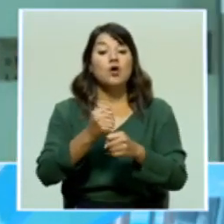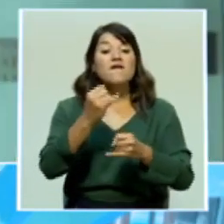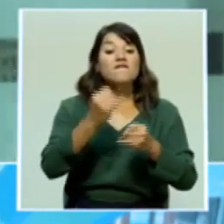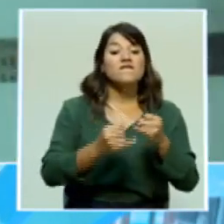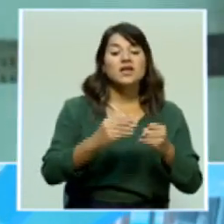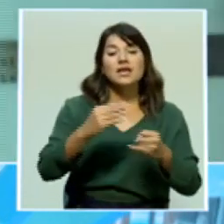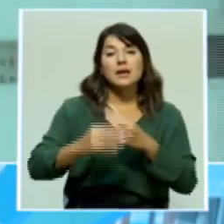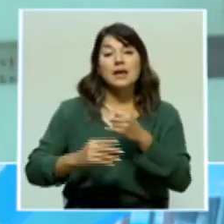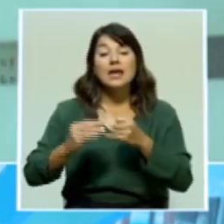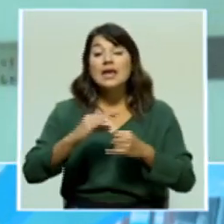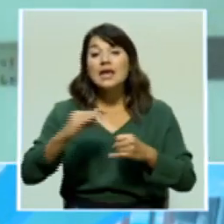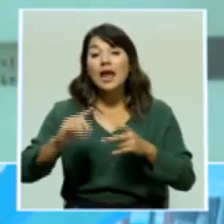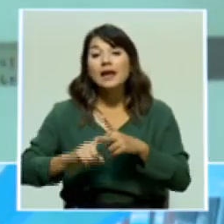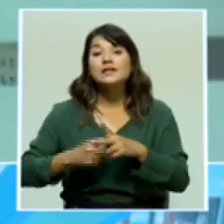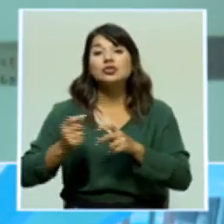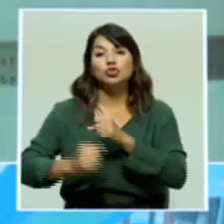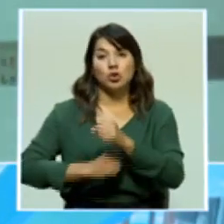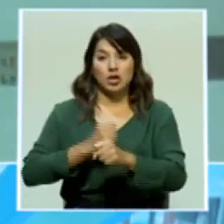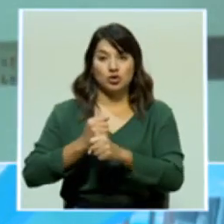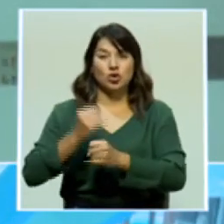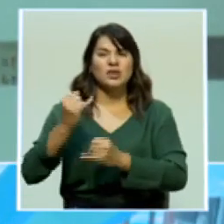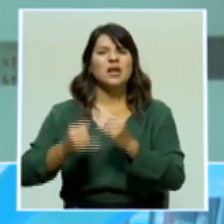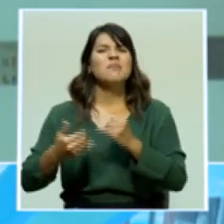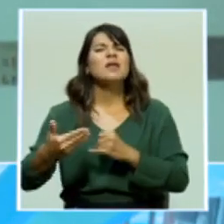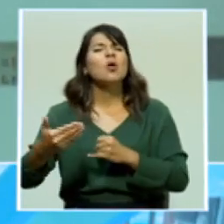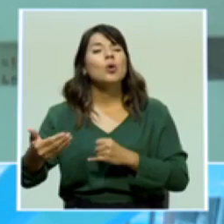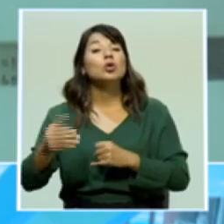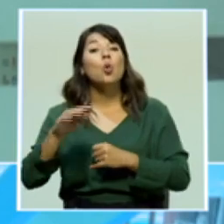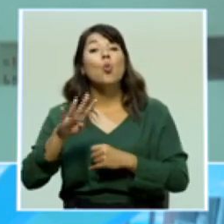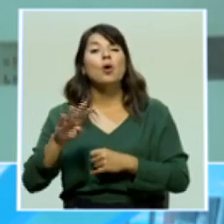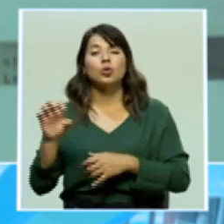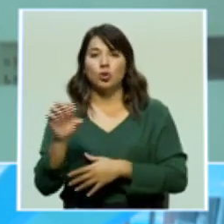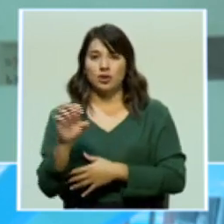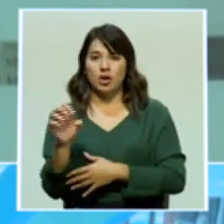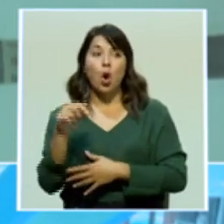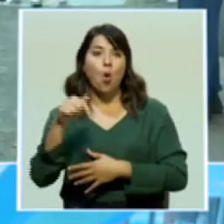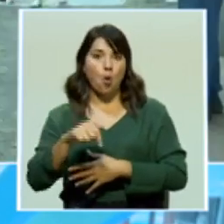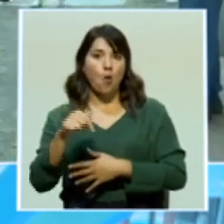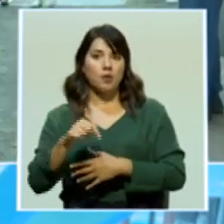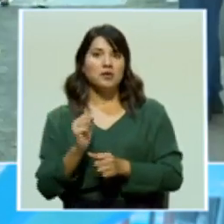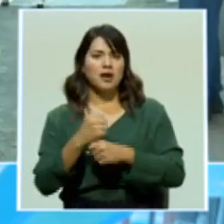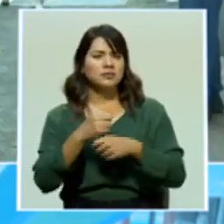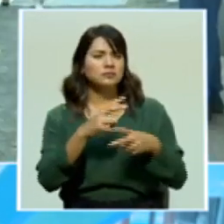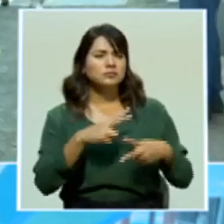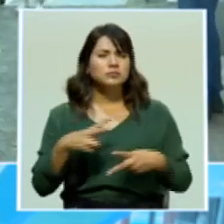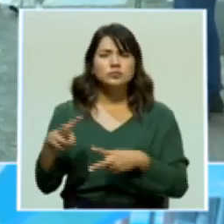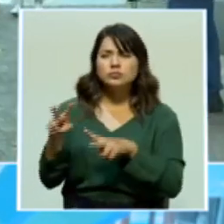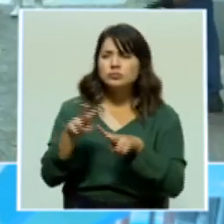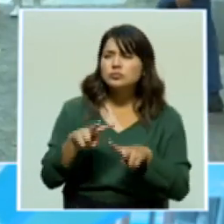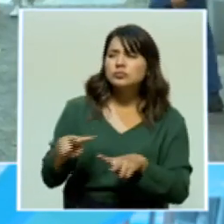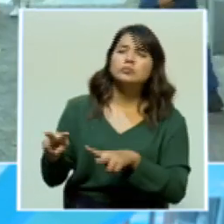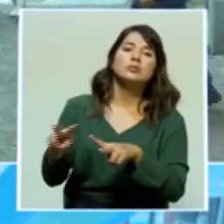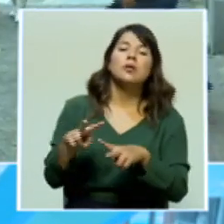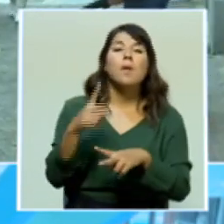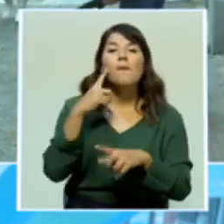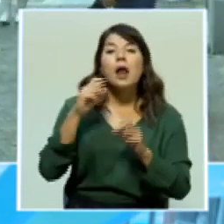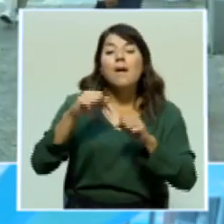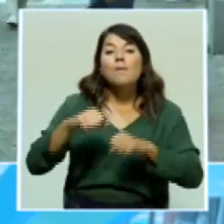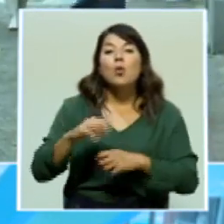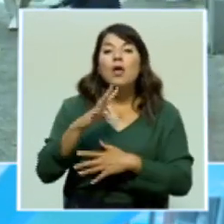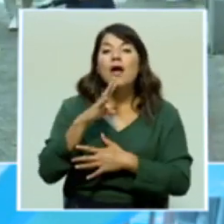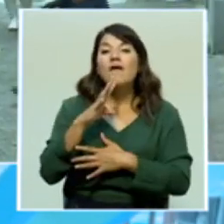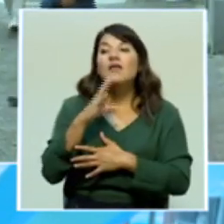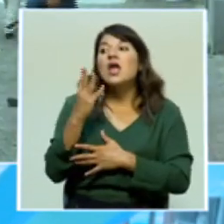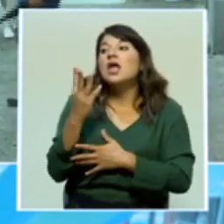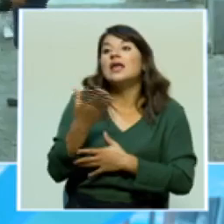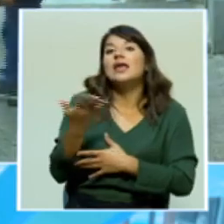próximo 4 de enero. Este es uno de ellos que están realizando durante estos días. Para hablarnos de la incidencia que